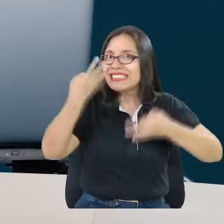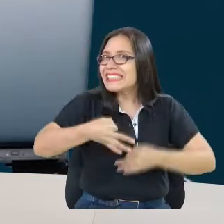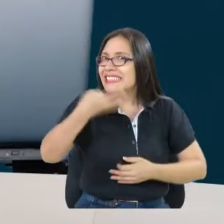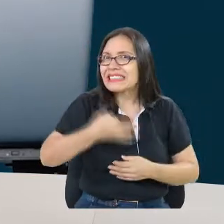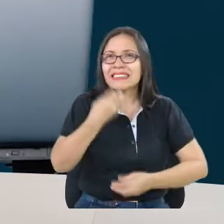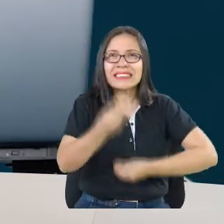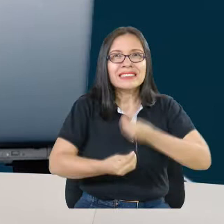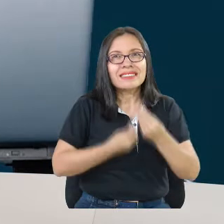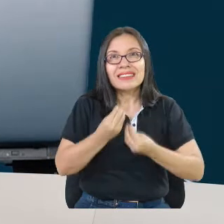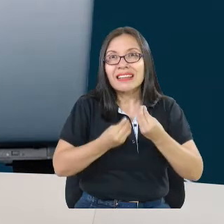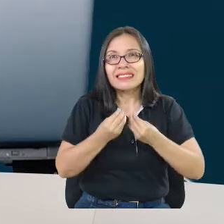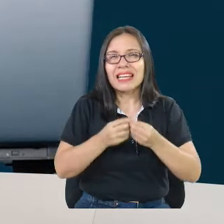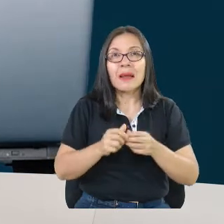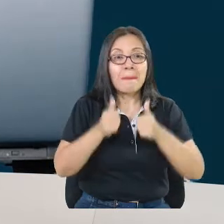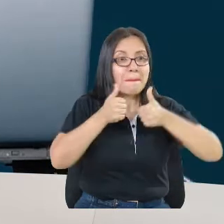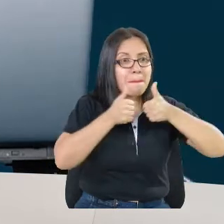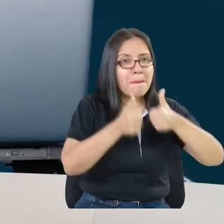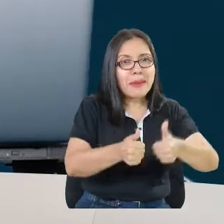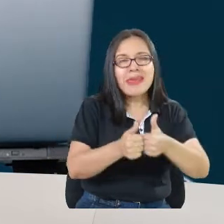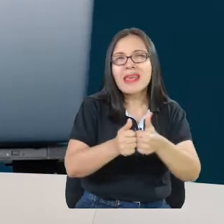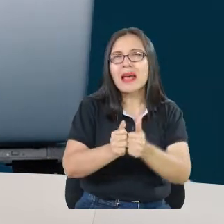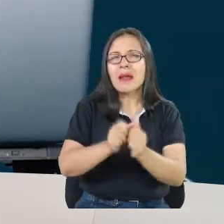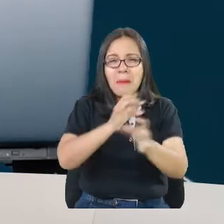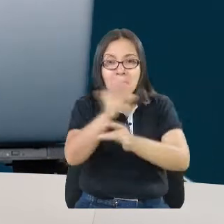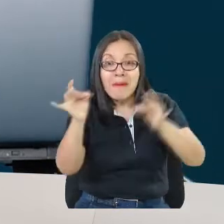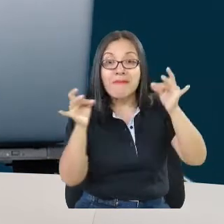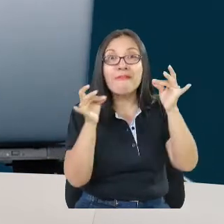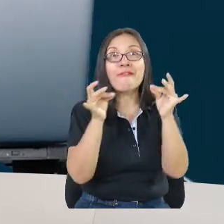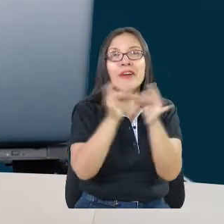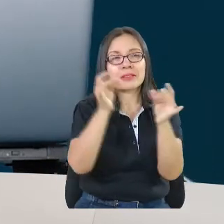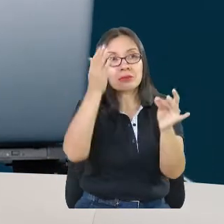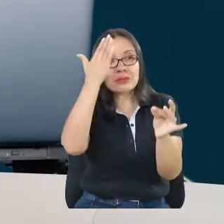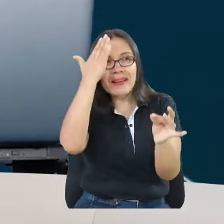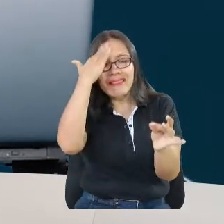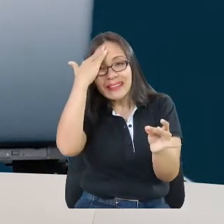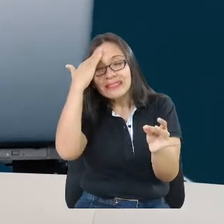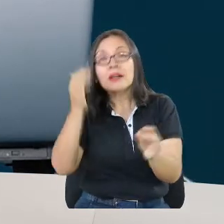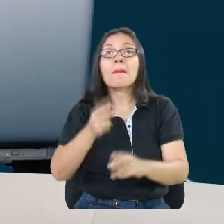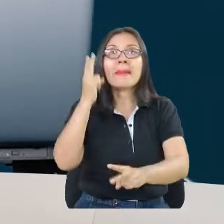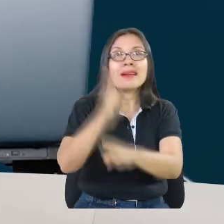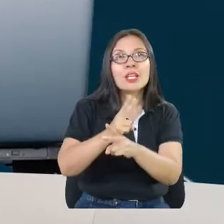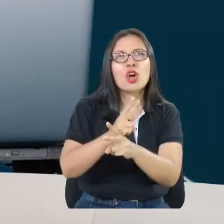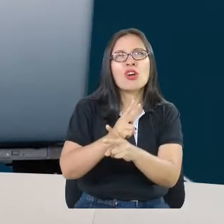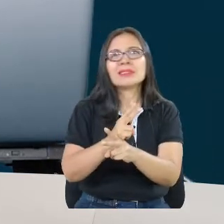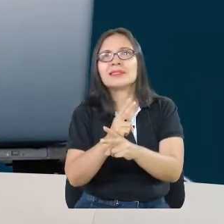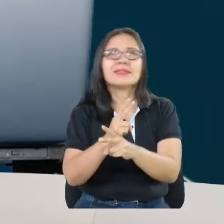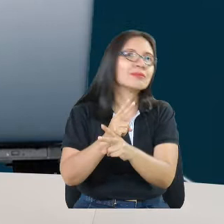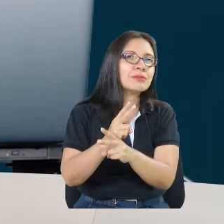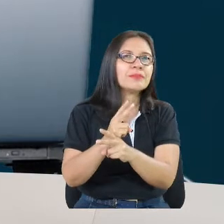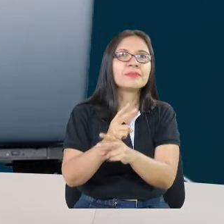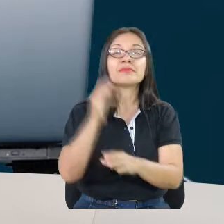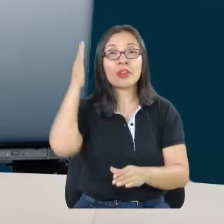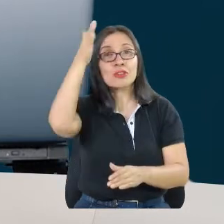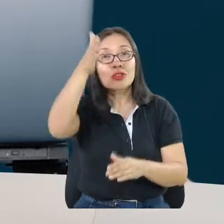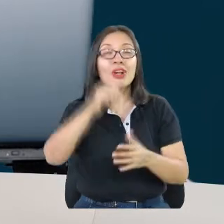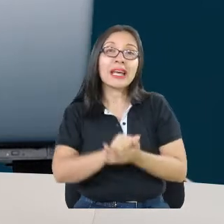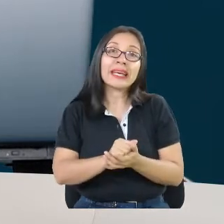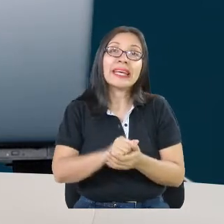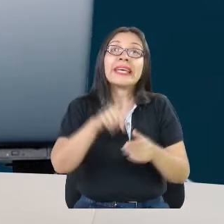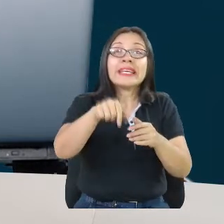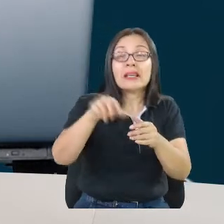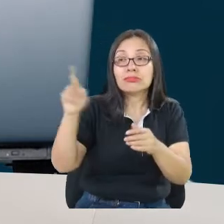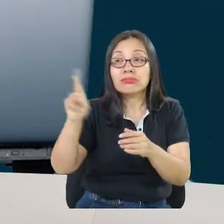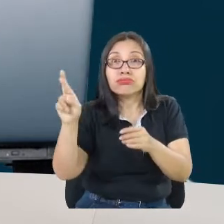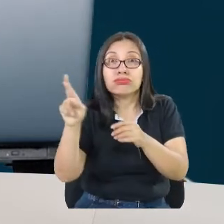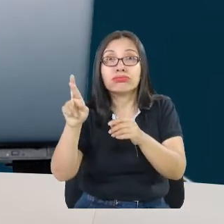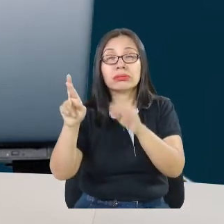predictivos. También le apuntamos a que tengamos sistemas sostenibles, las alarmas estamos apuntando a que